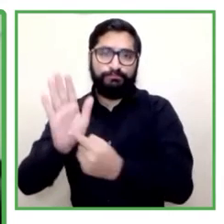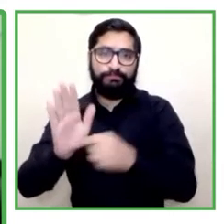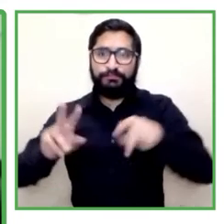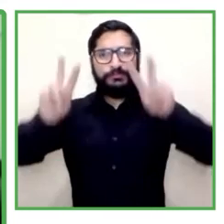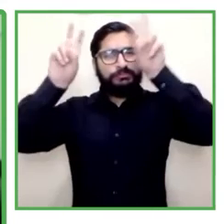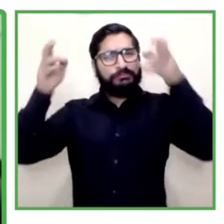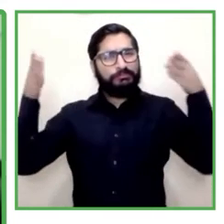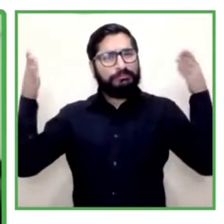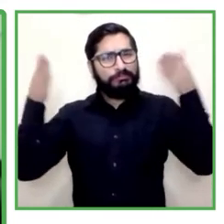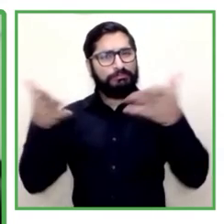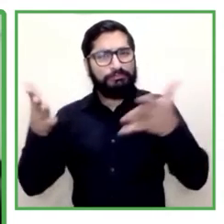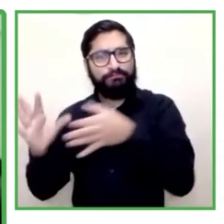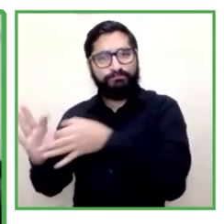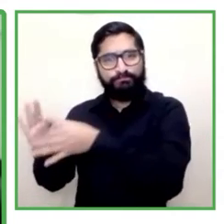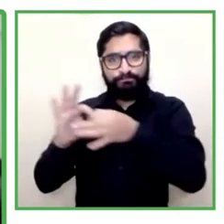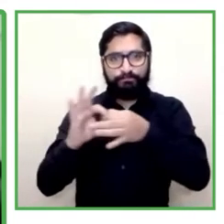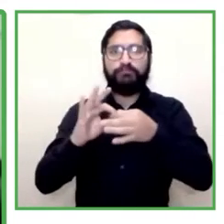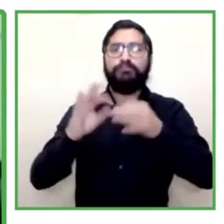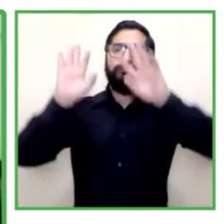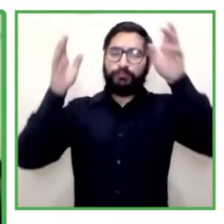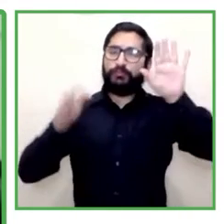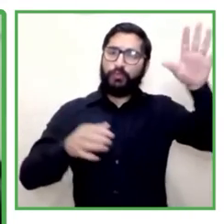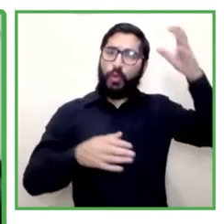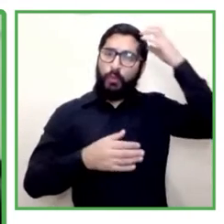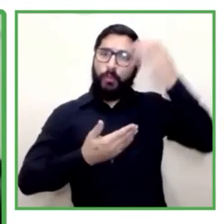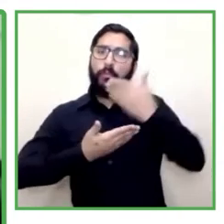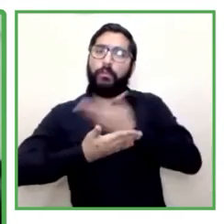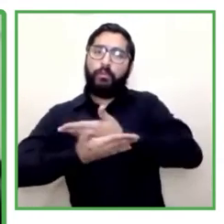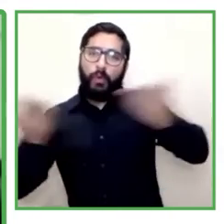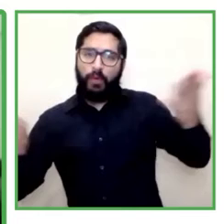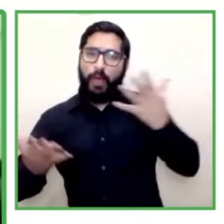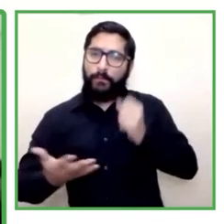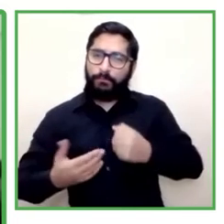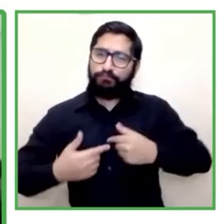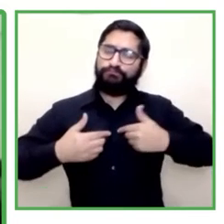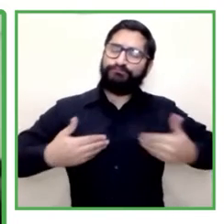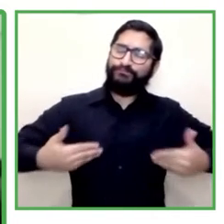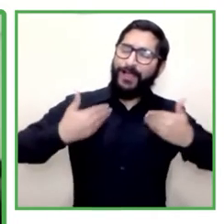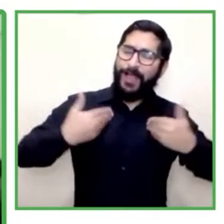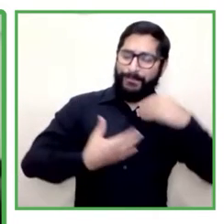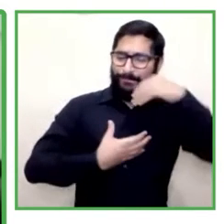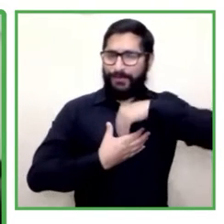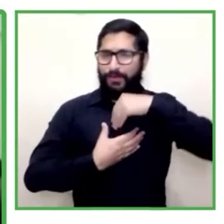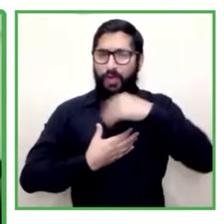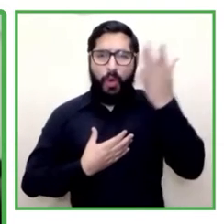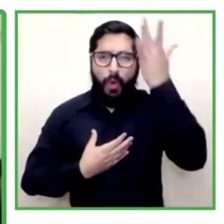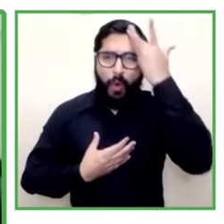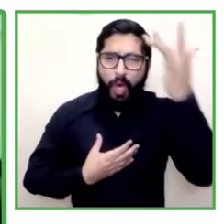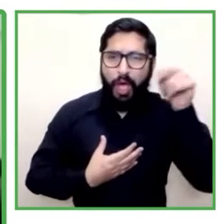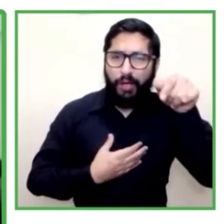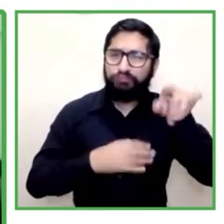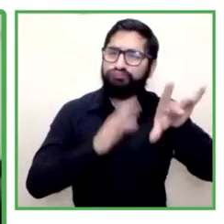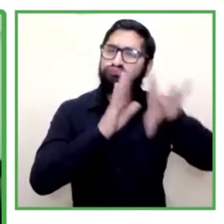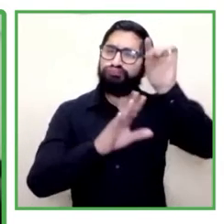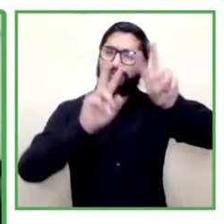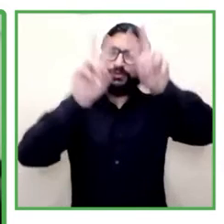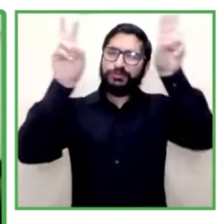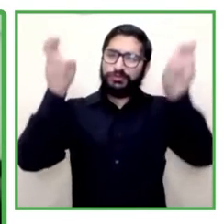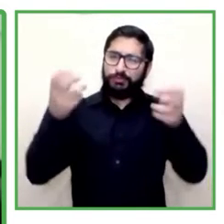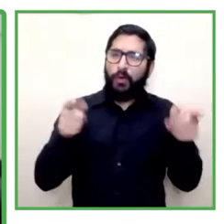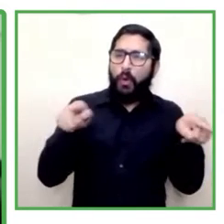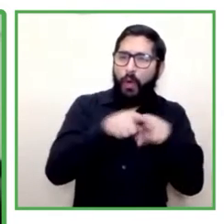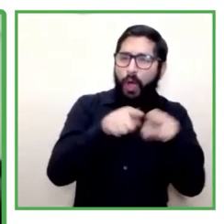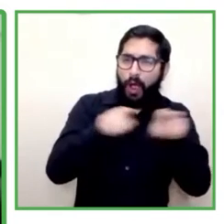realmente muy contentas, porque encontramos que ahí hay una semilla de cómo está moviéndose la